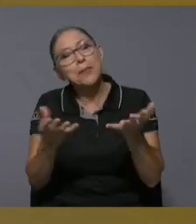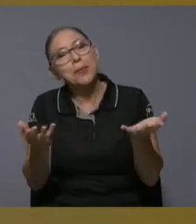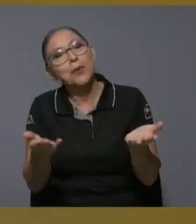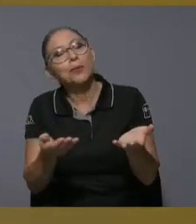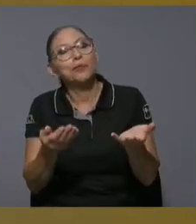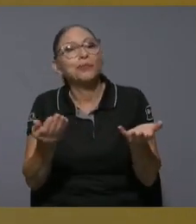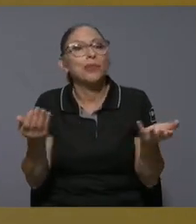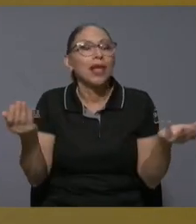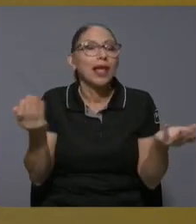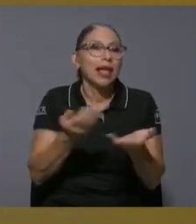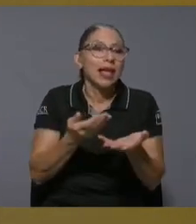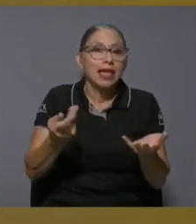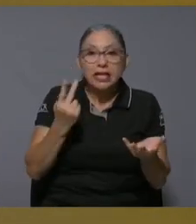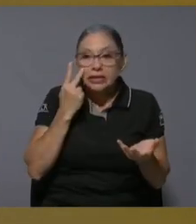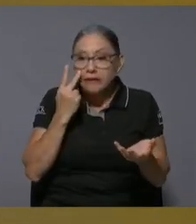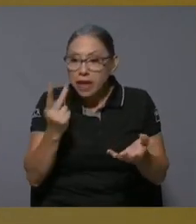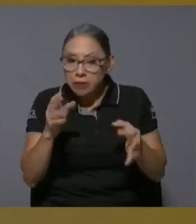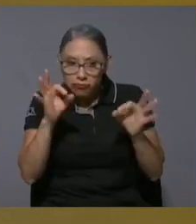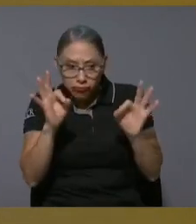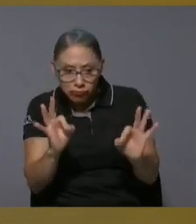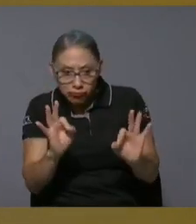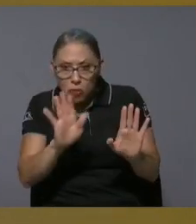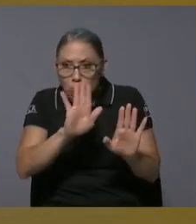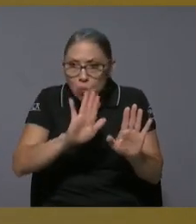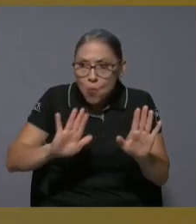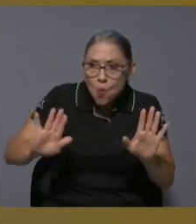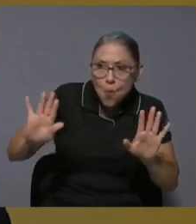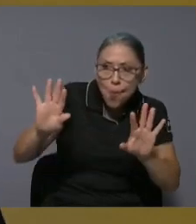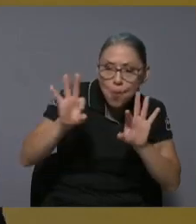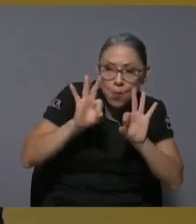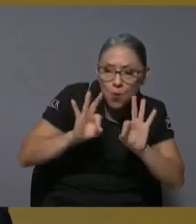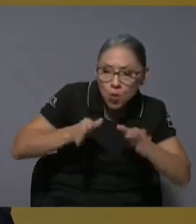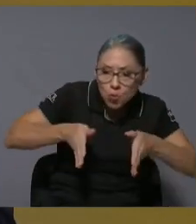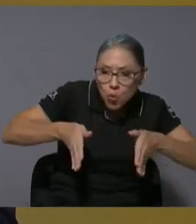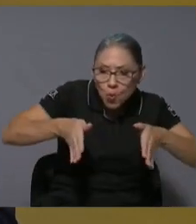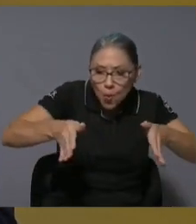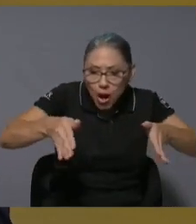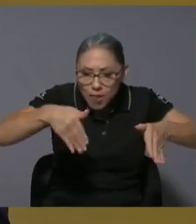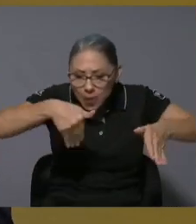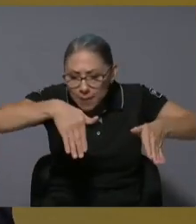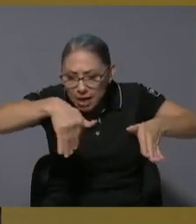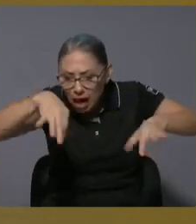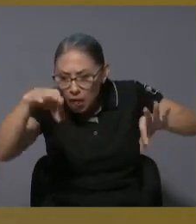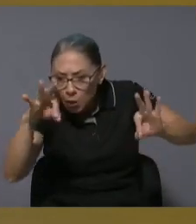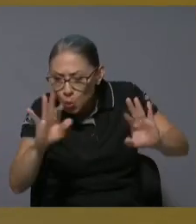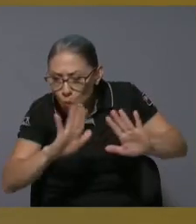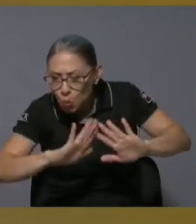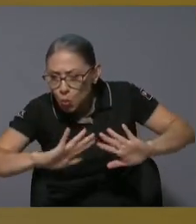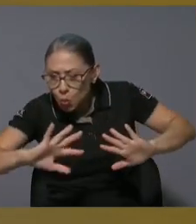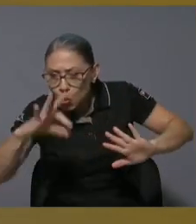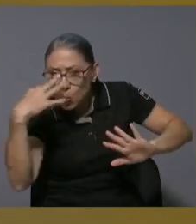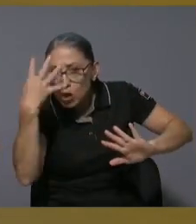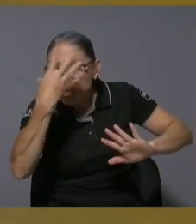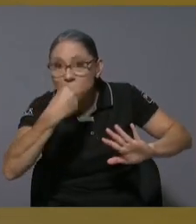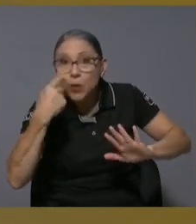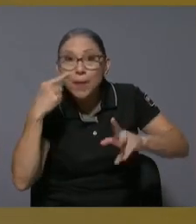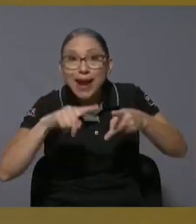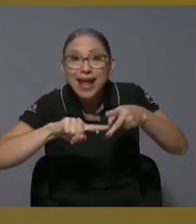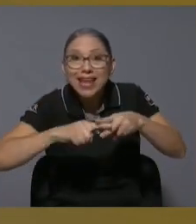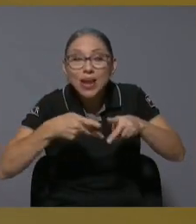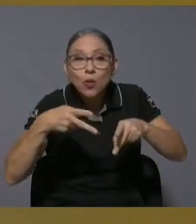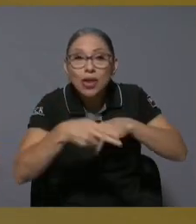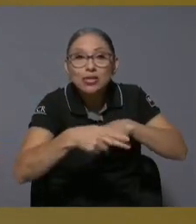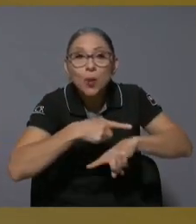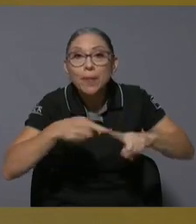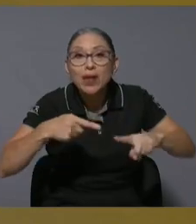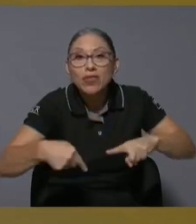buen acabado con buena señalización para la inauguración y unos cuantos meses después después de eso